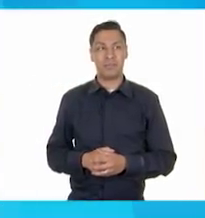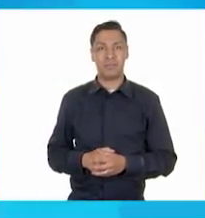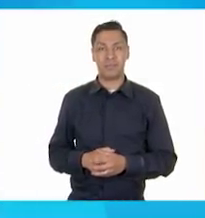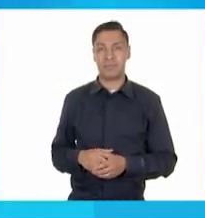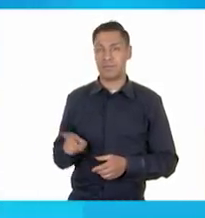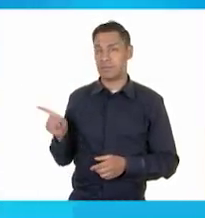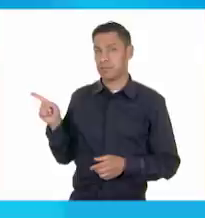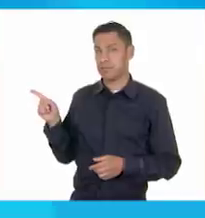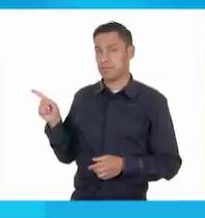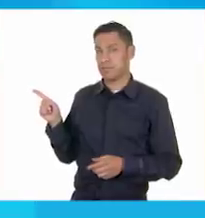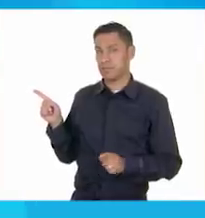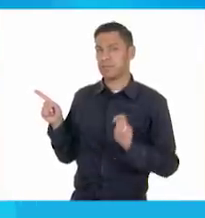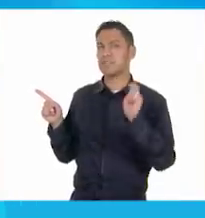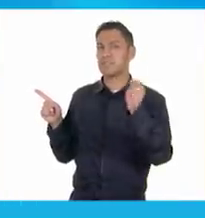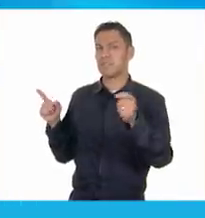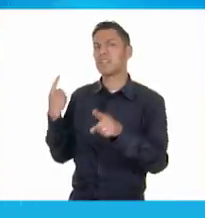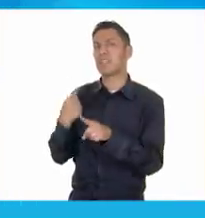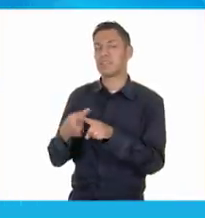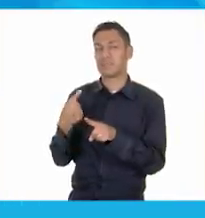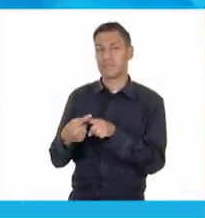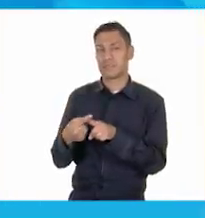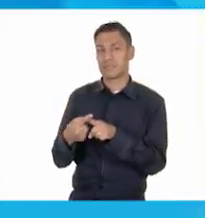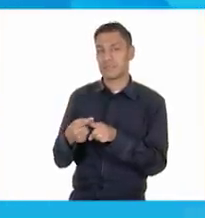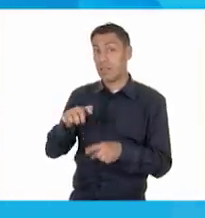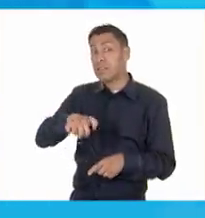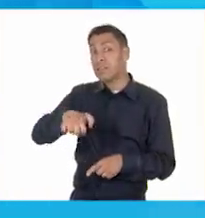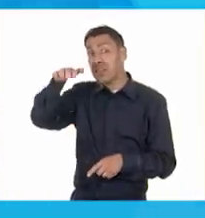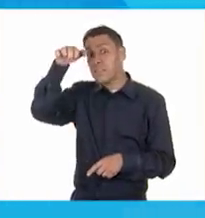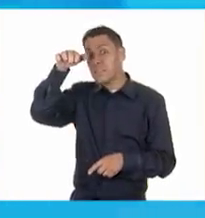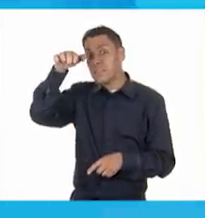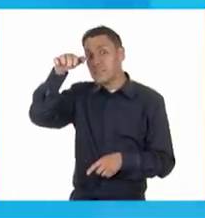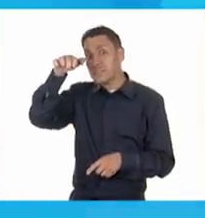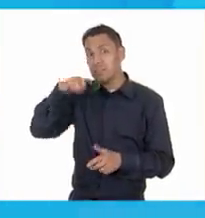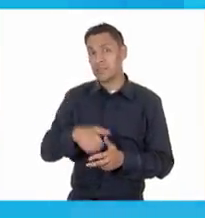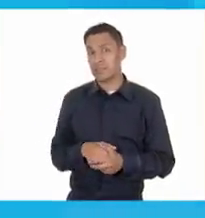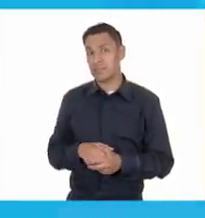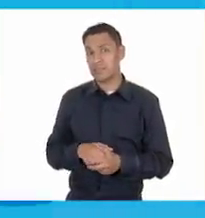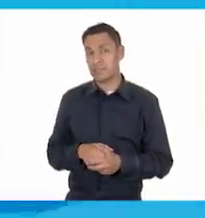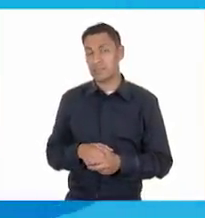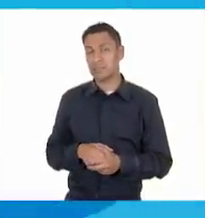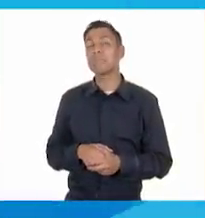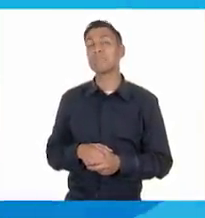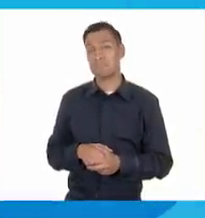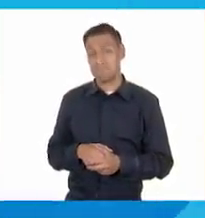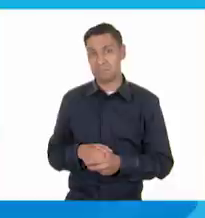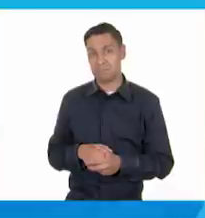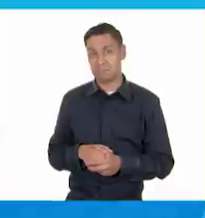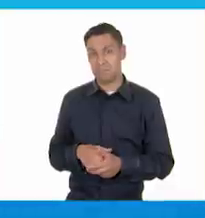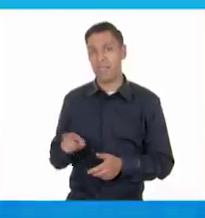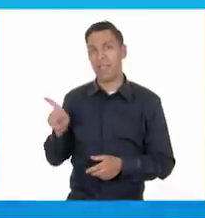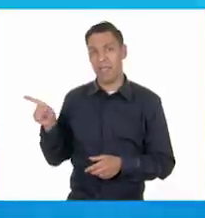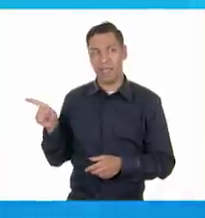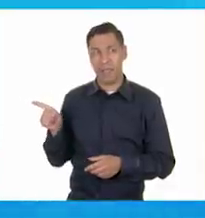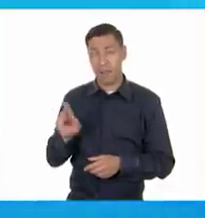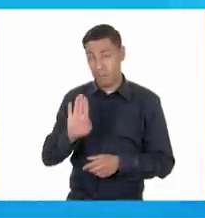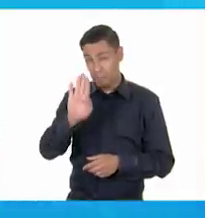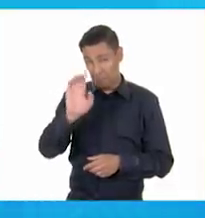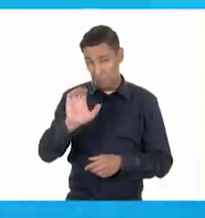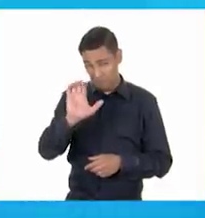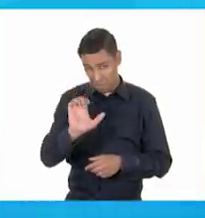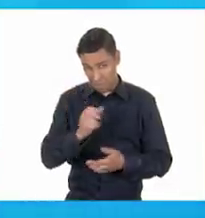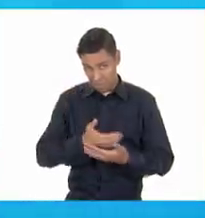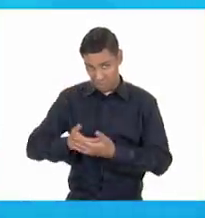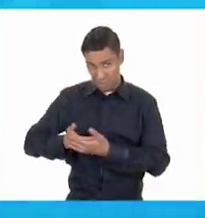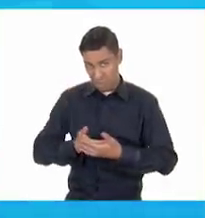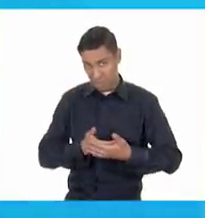¿Qué es? ¿Quién es? Ah, él ya está más grandecito, ¿verdad? Sí. ¿Él todavía es un bebé o ya no es un